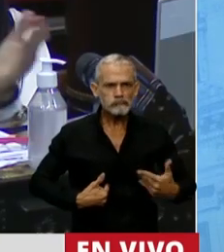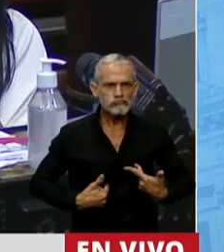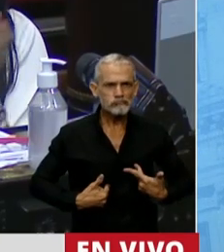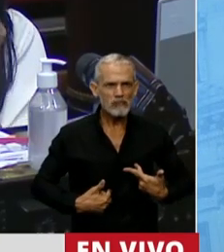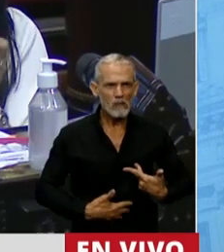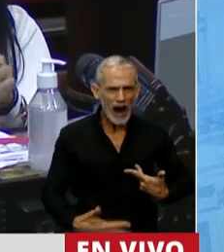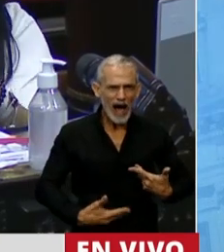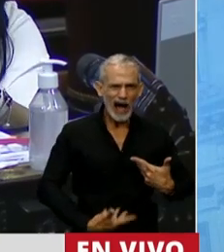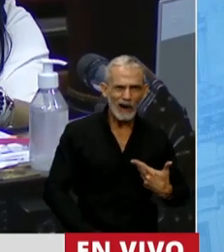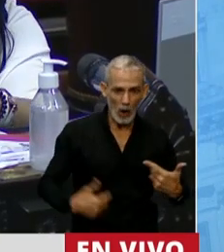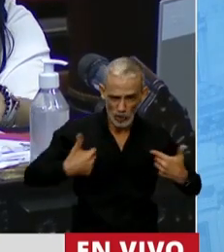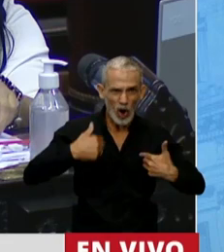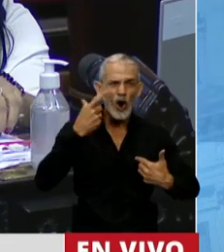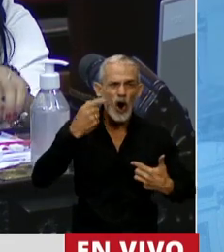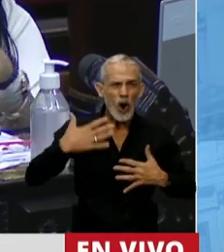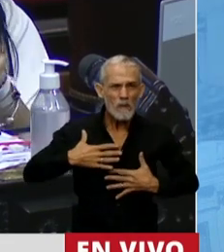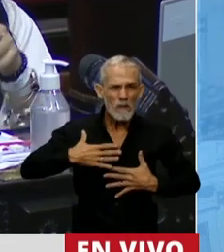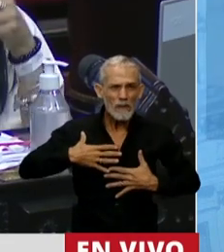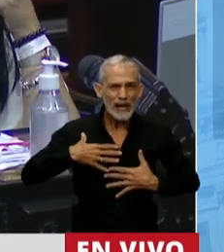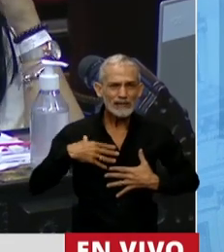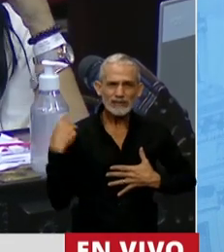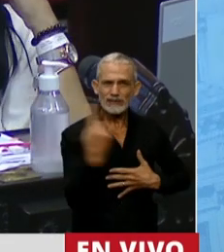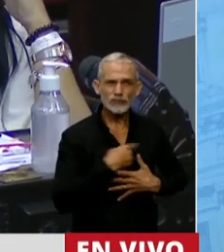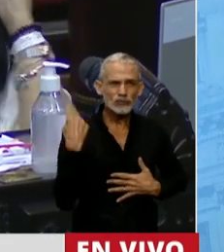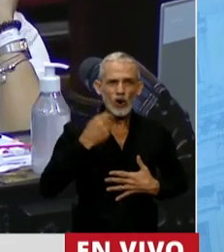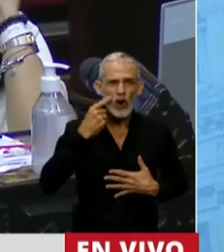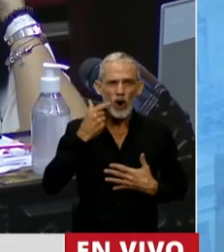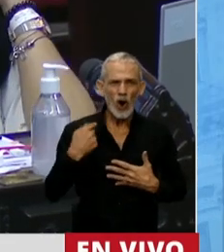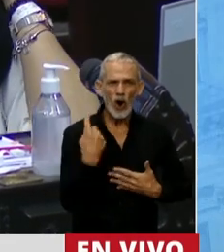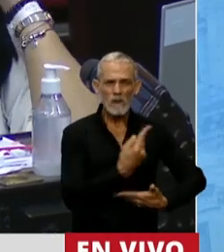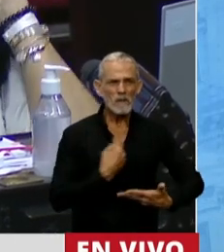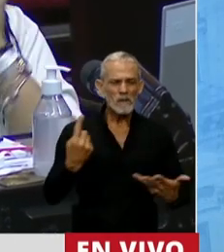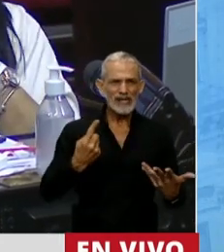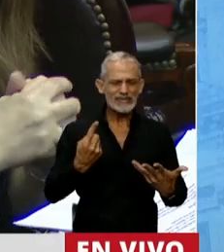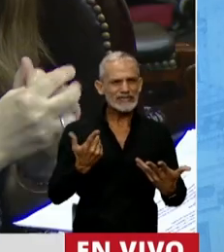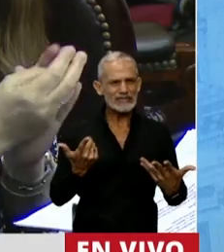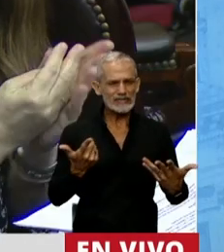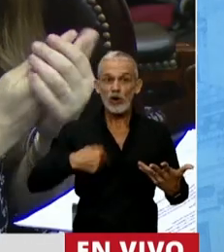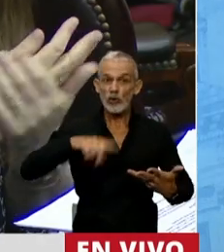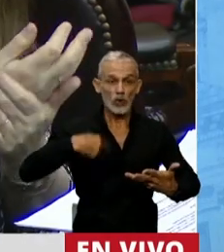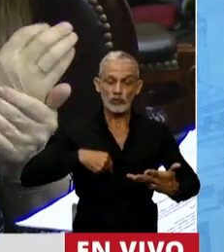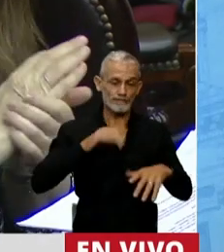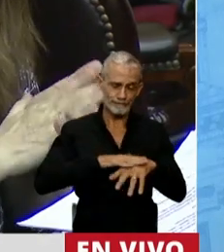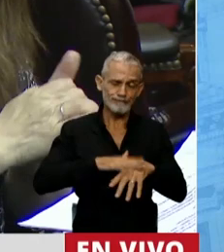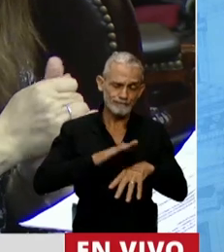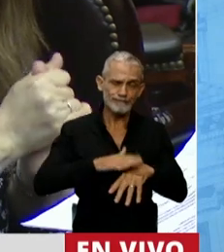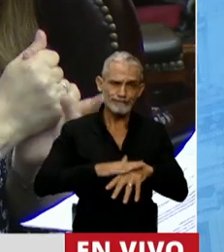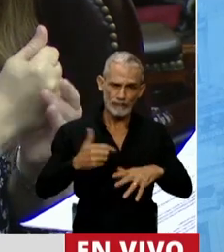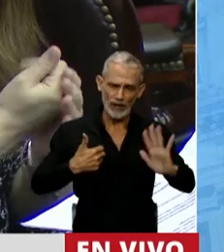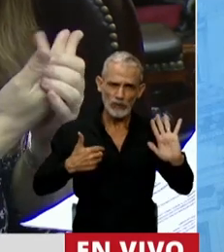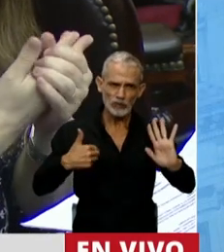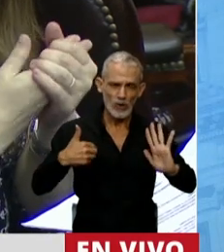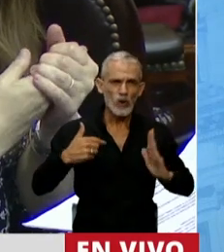Entonces, como hombres, señores diputados, tenemos que hacernos cargo de esta situación.